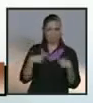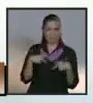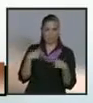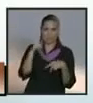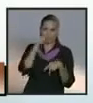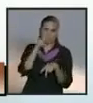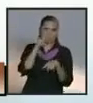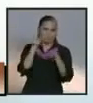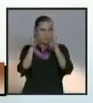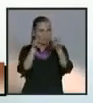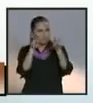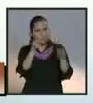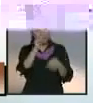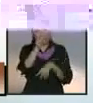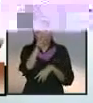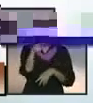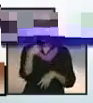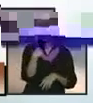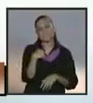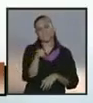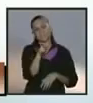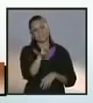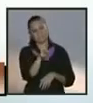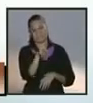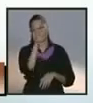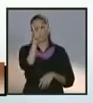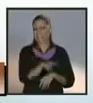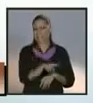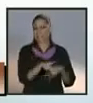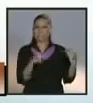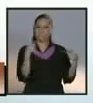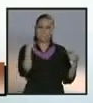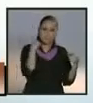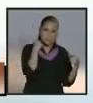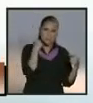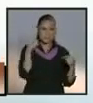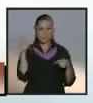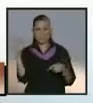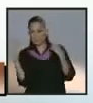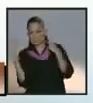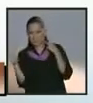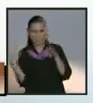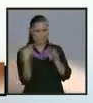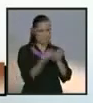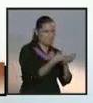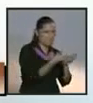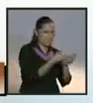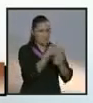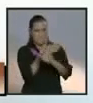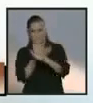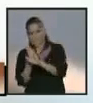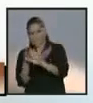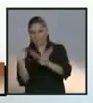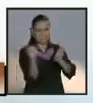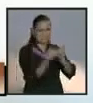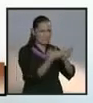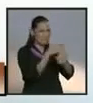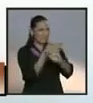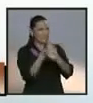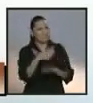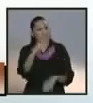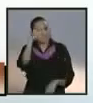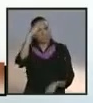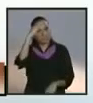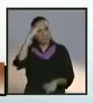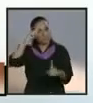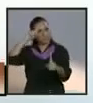observando cómo los políticos se golpeaban unos a otros, cómo se insultaban sin que realmente les importara el país